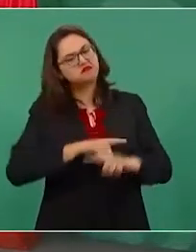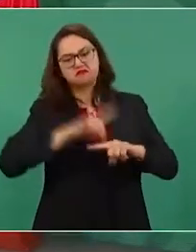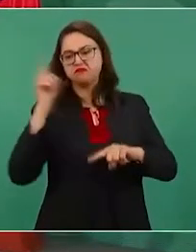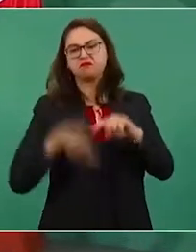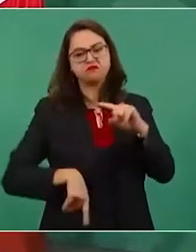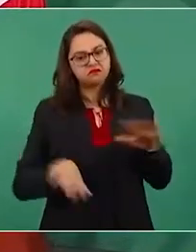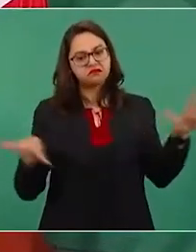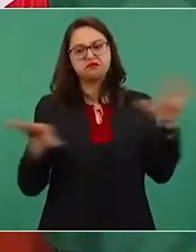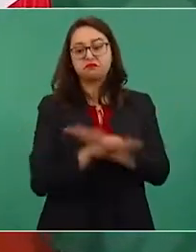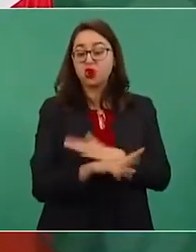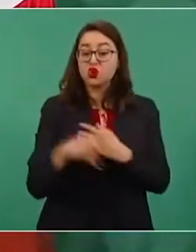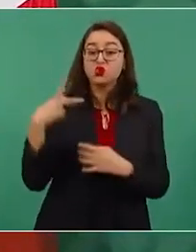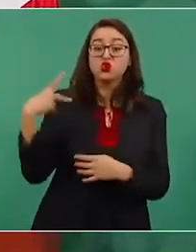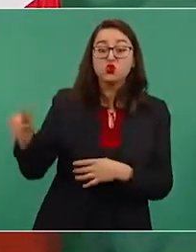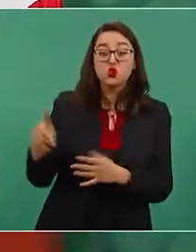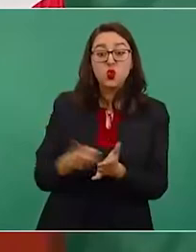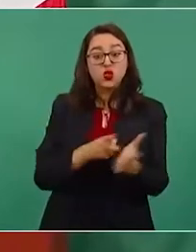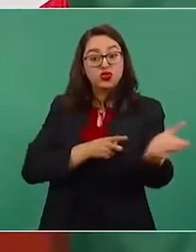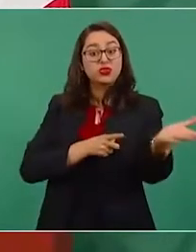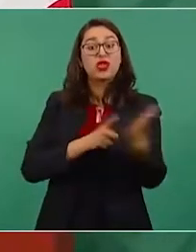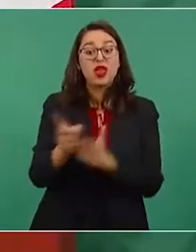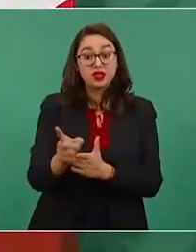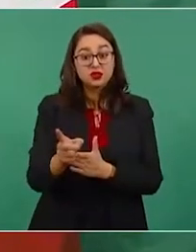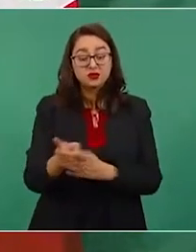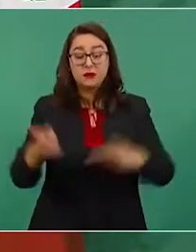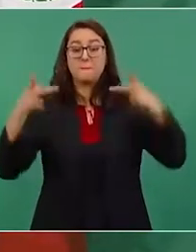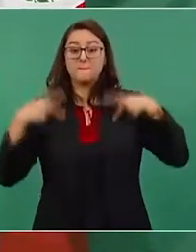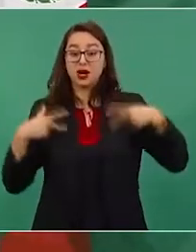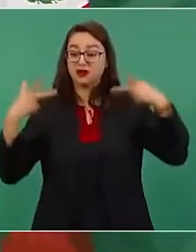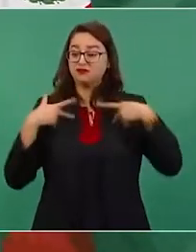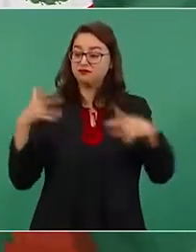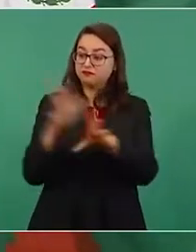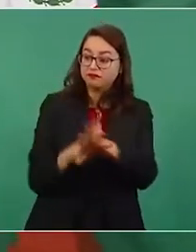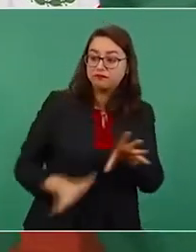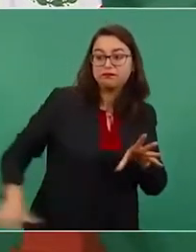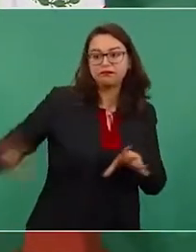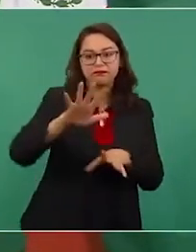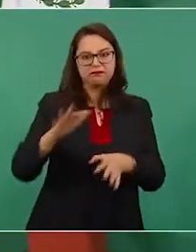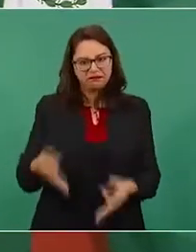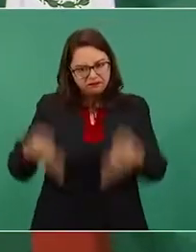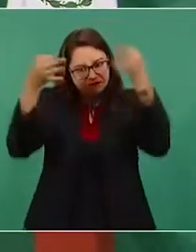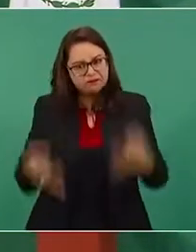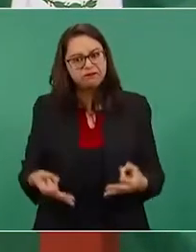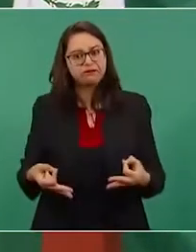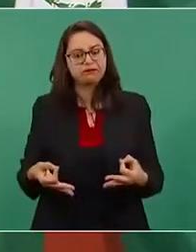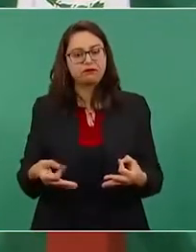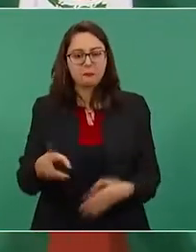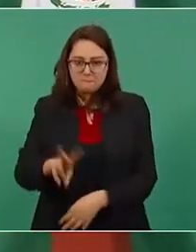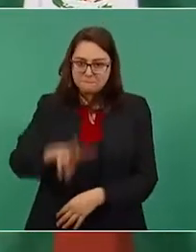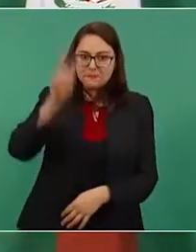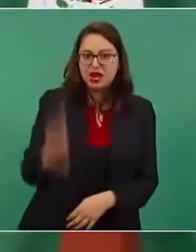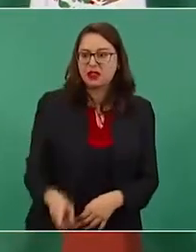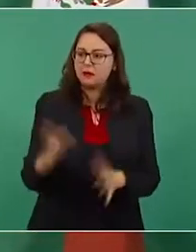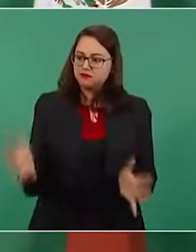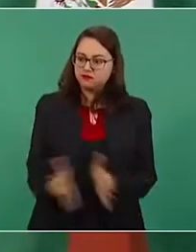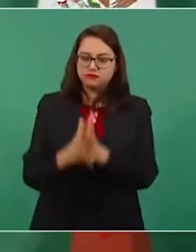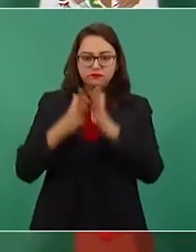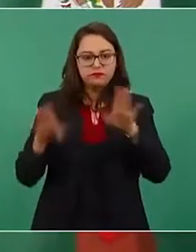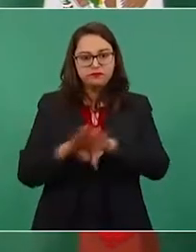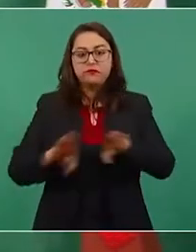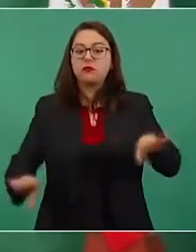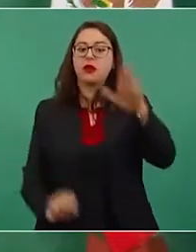Esa es soberanía popular, esa es la esencia de la democracia.